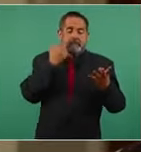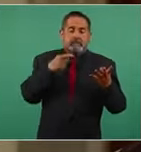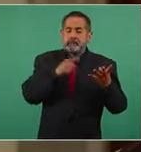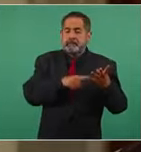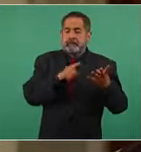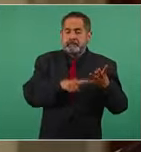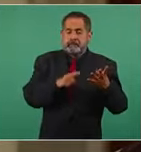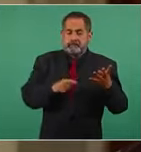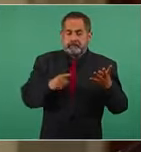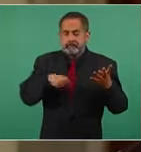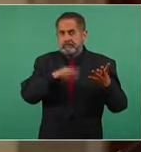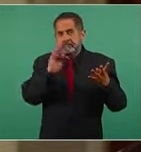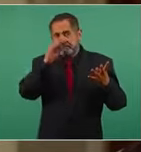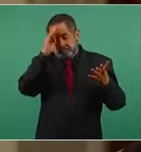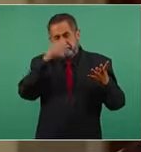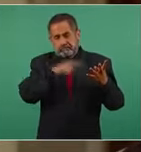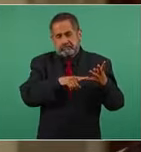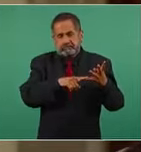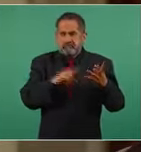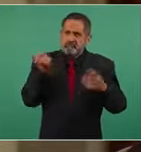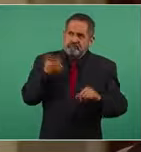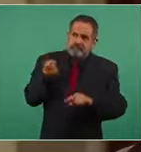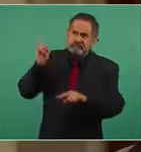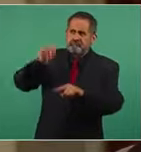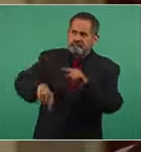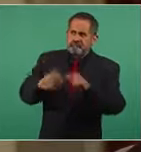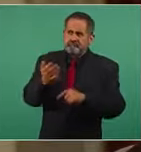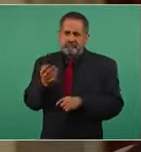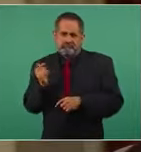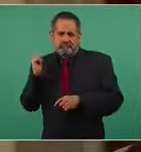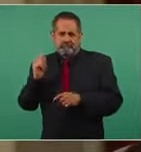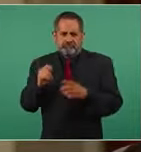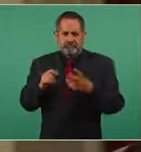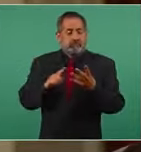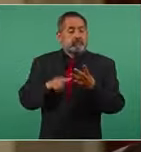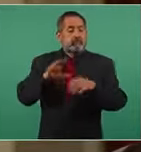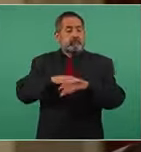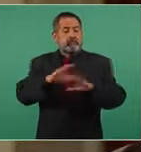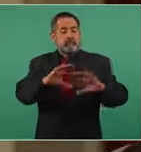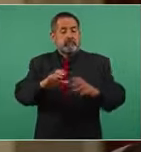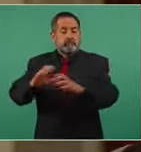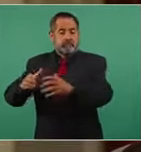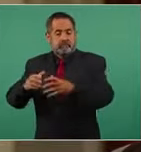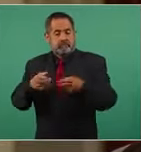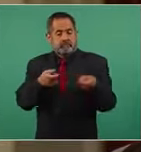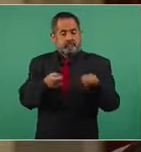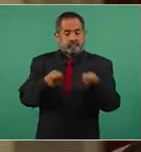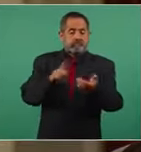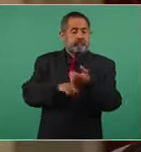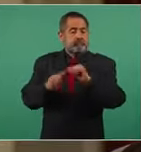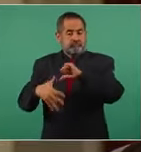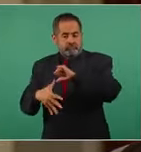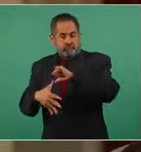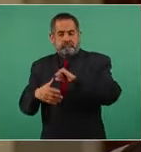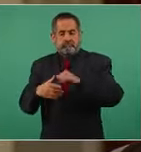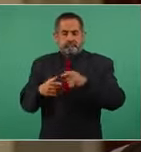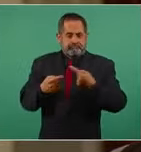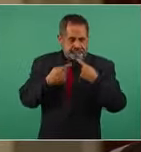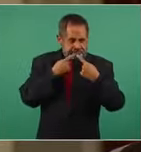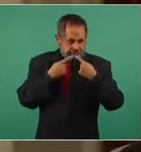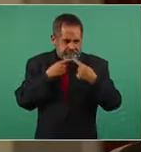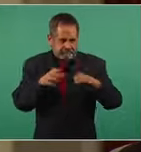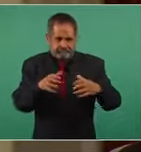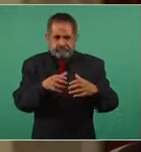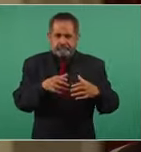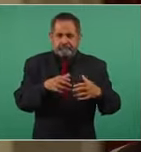momento lo piensen destituirlo porque las cámaras los congresos se han utilizado en América Latina en algunos casos